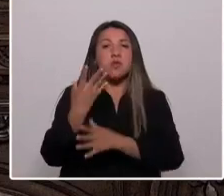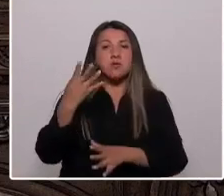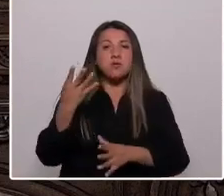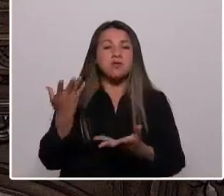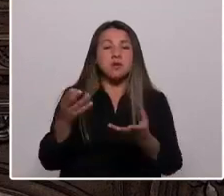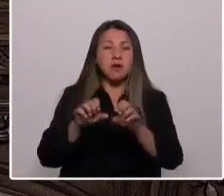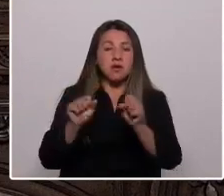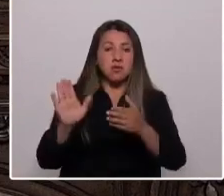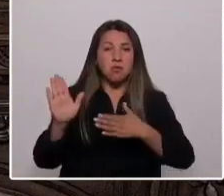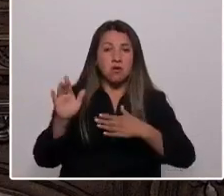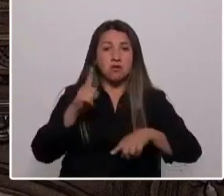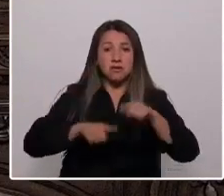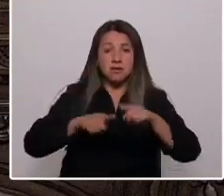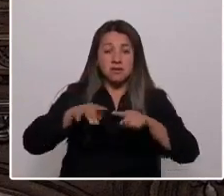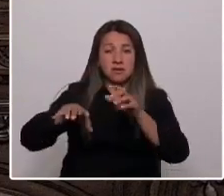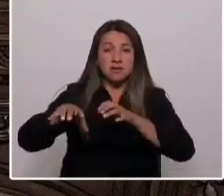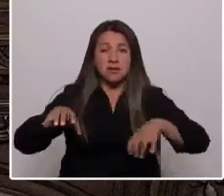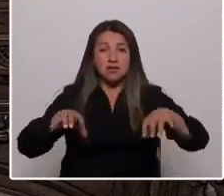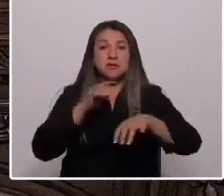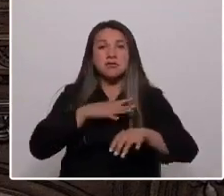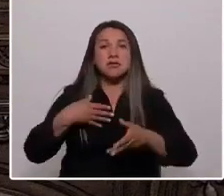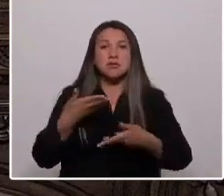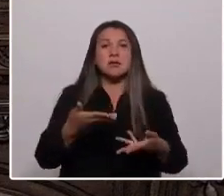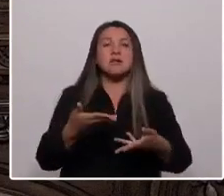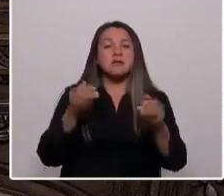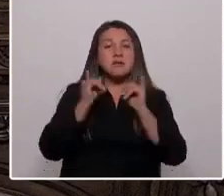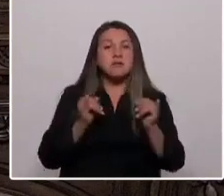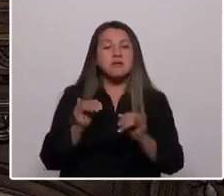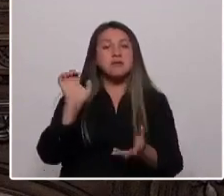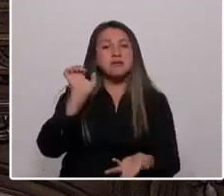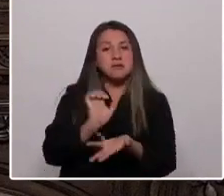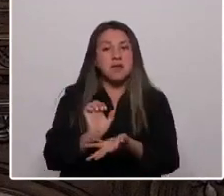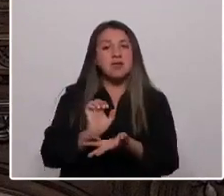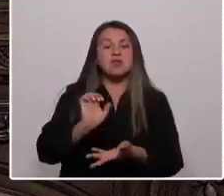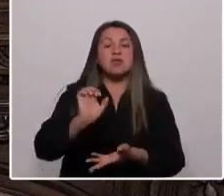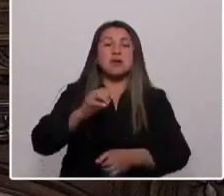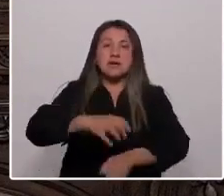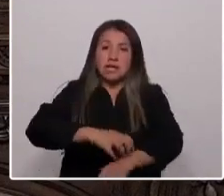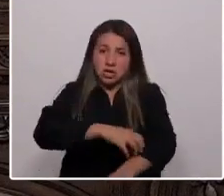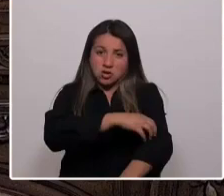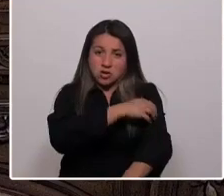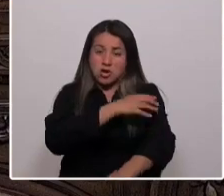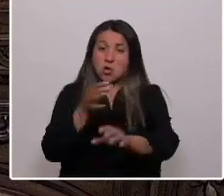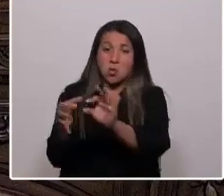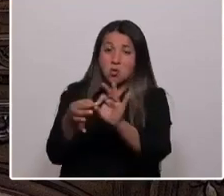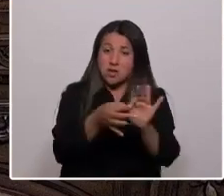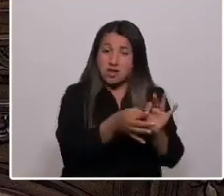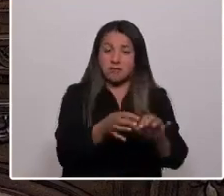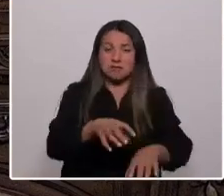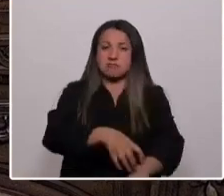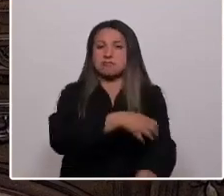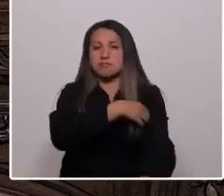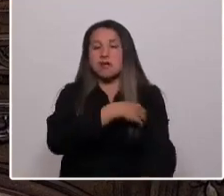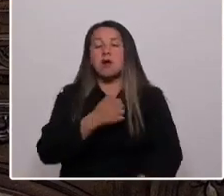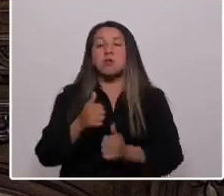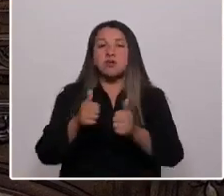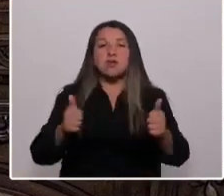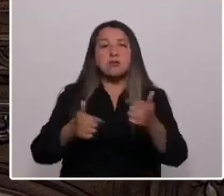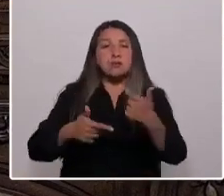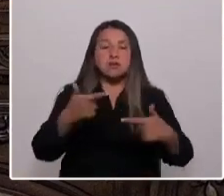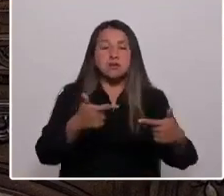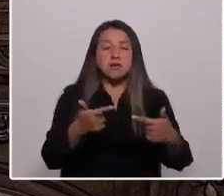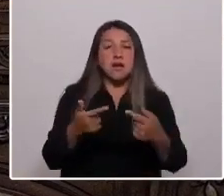para darle a Chile una forma de Estado regional, con unidades territoriales con autonomía política, administrativa y